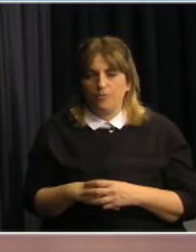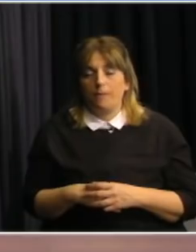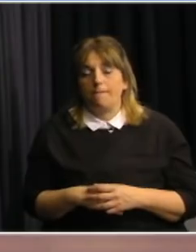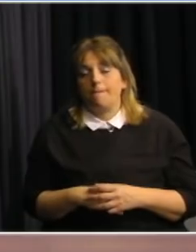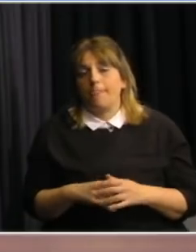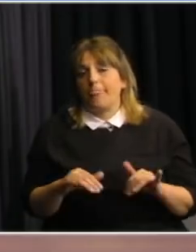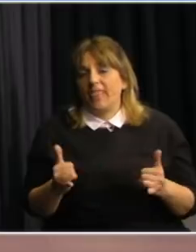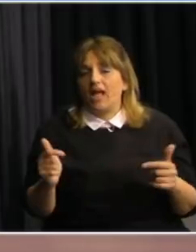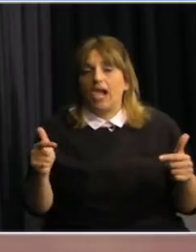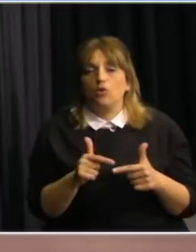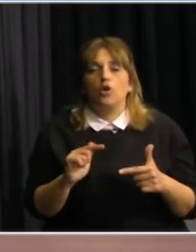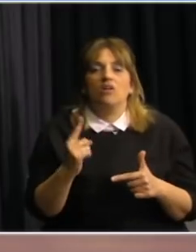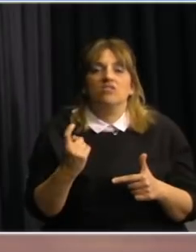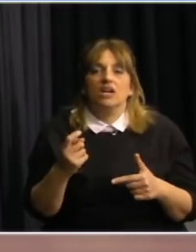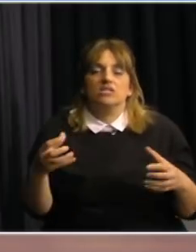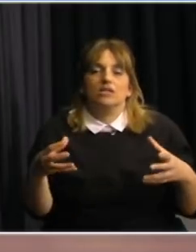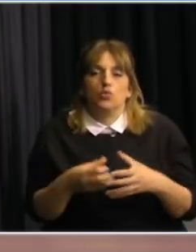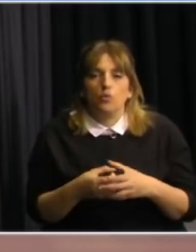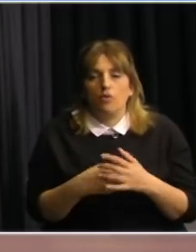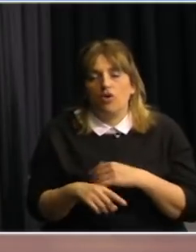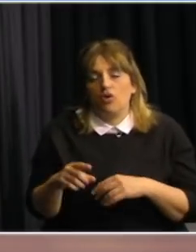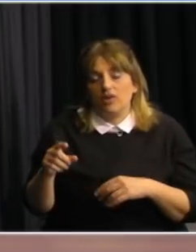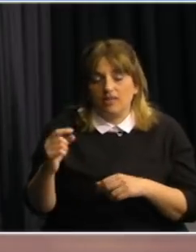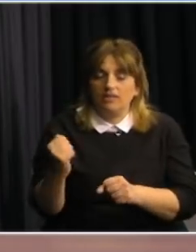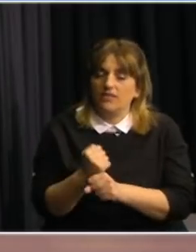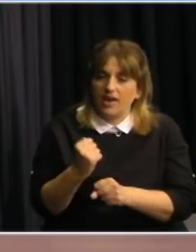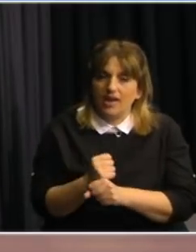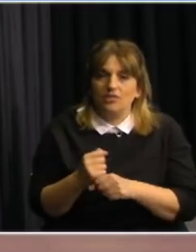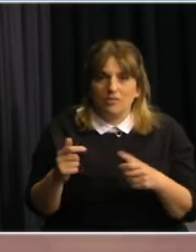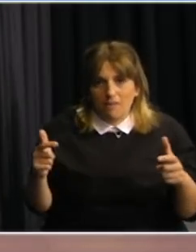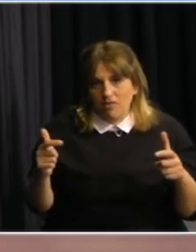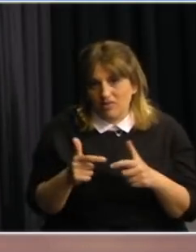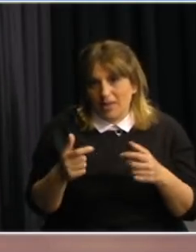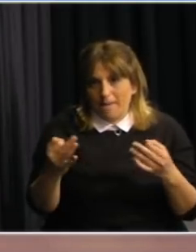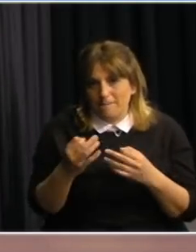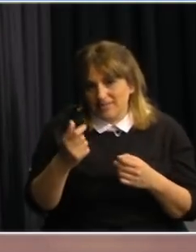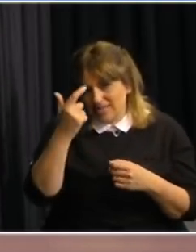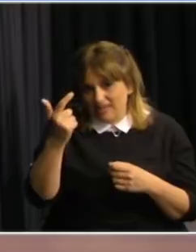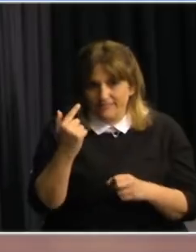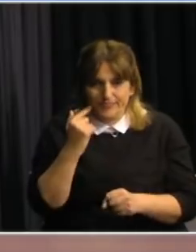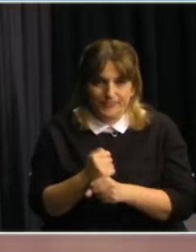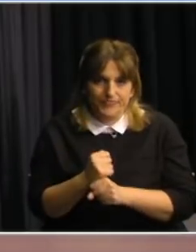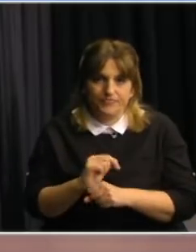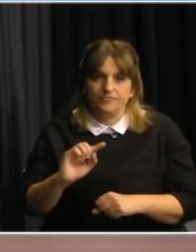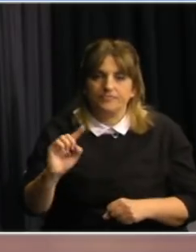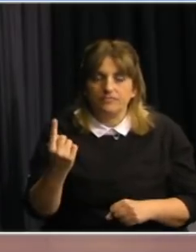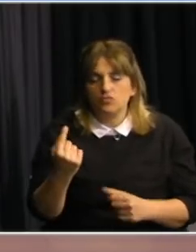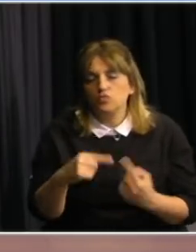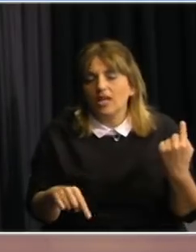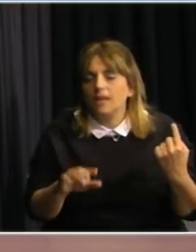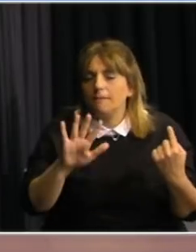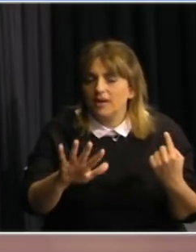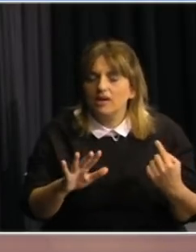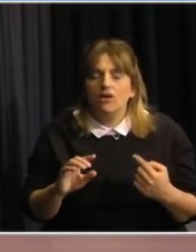estuvimos reunidos ayer con el grupo Adoc del Gach que está trabajando en estos temas de vuelta primero un elemento que es